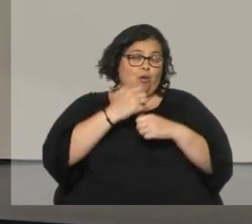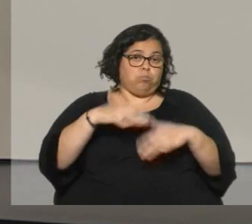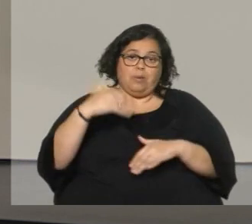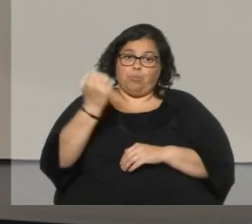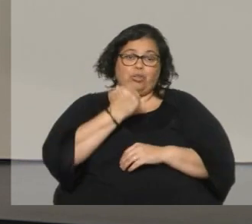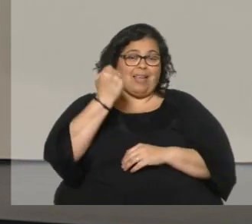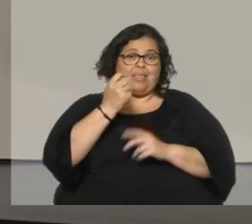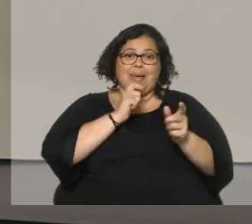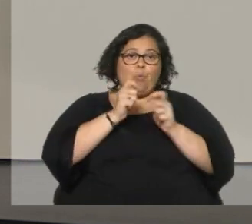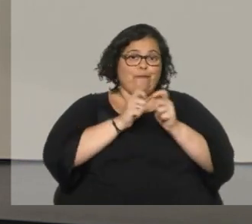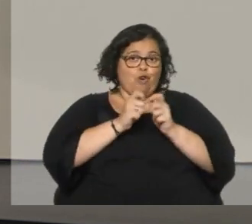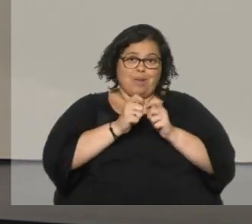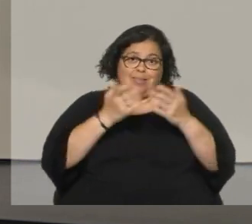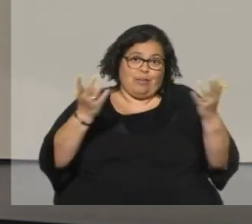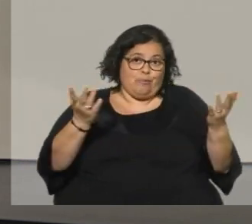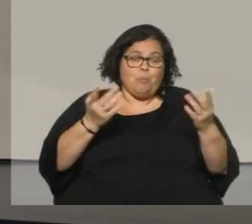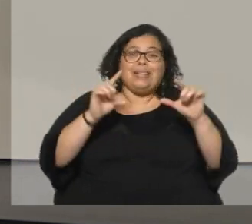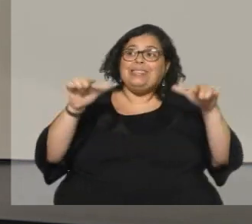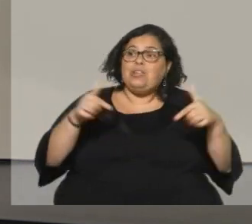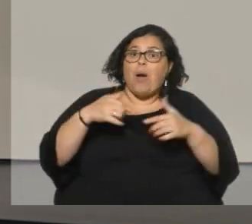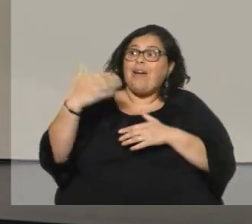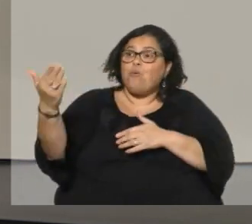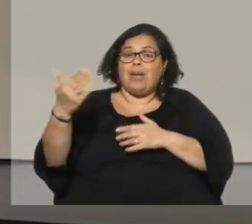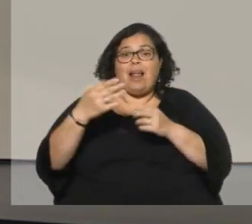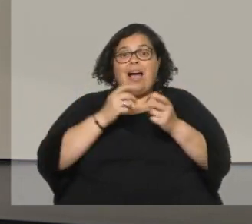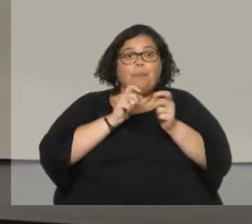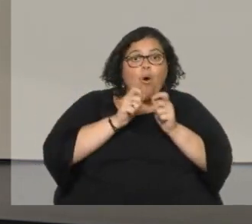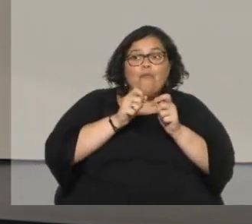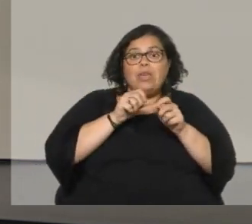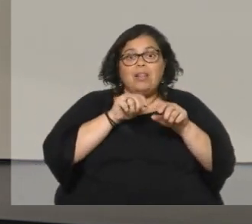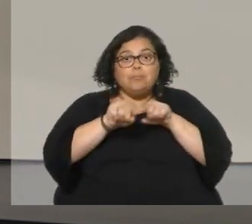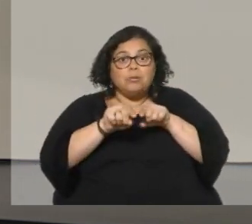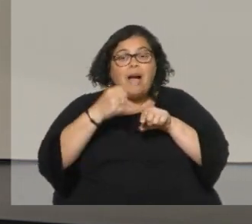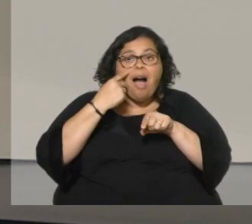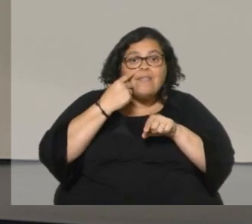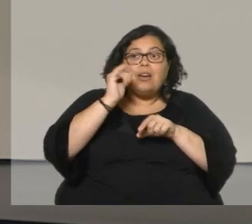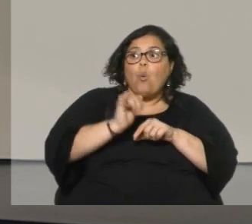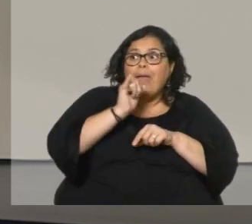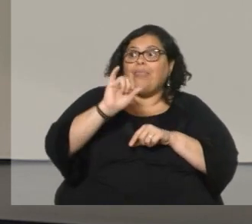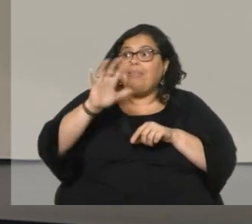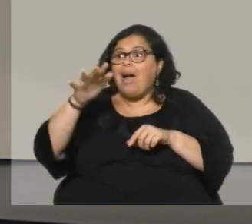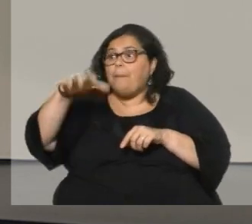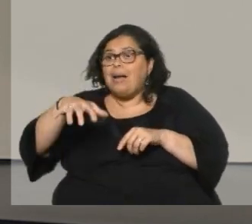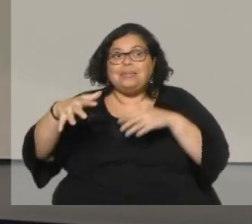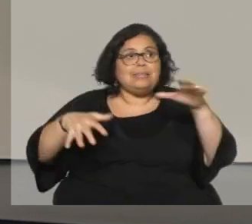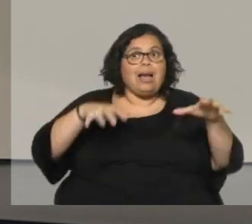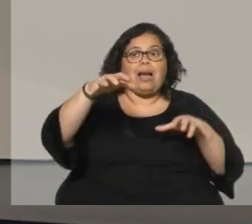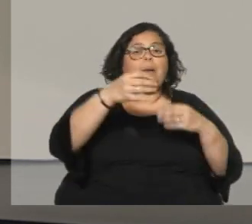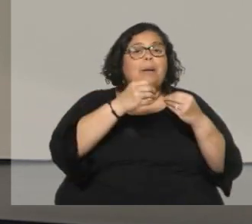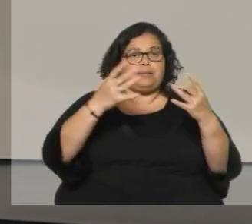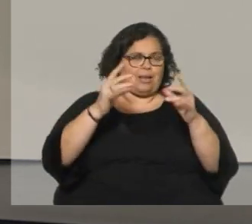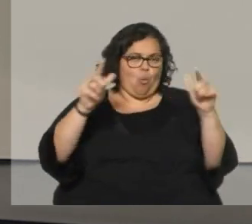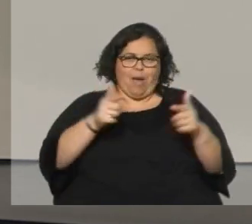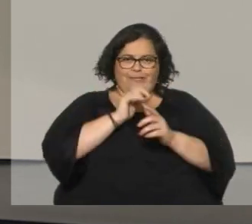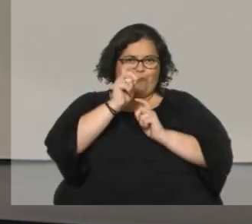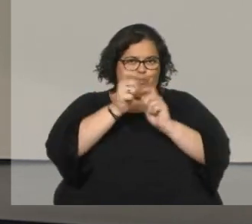informativo es decir sin la gente de exteriores no hay informativo posible